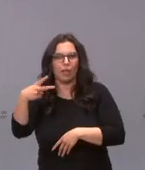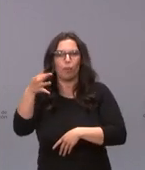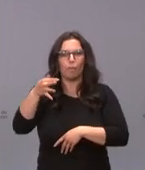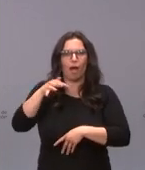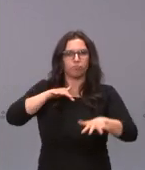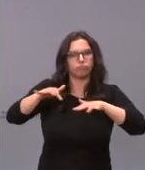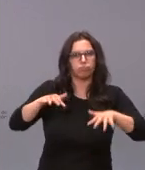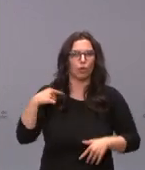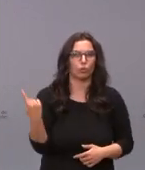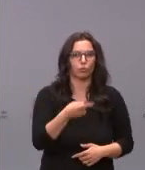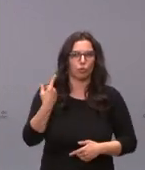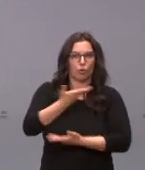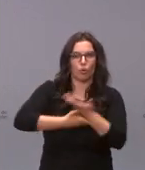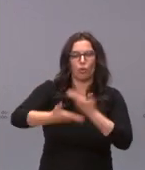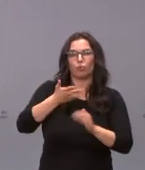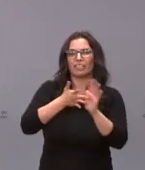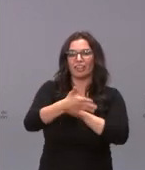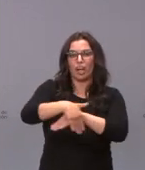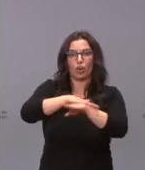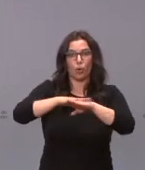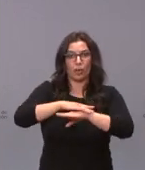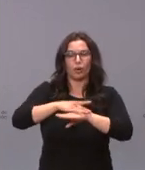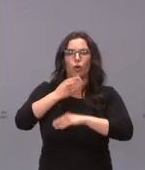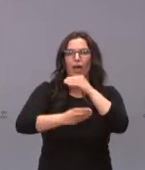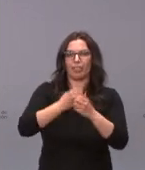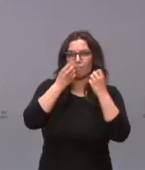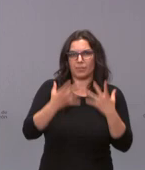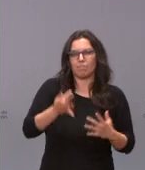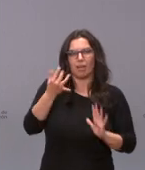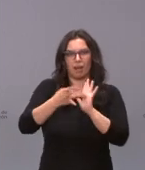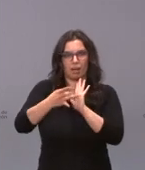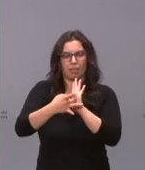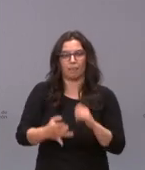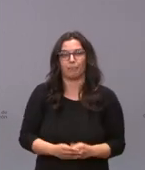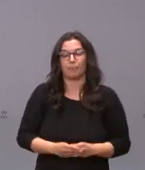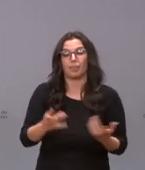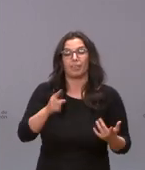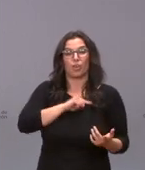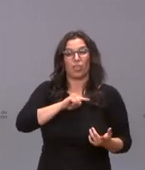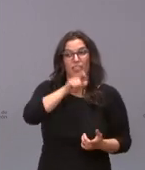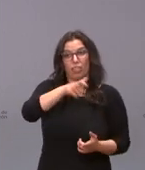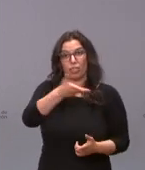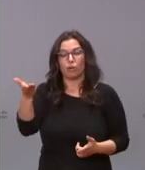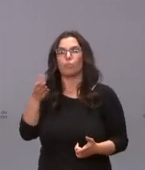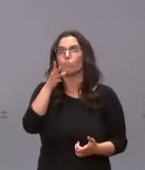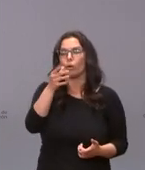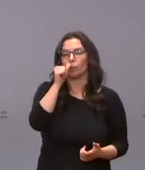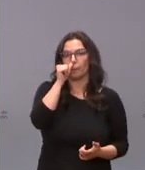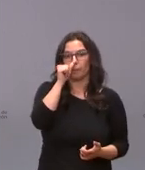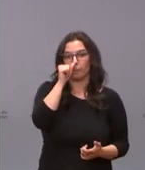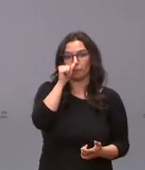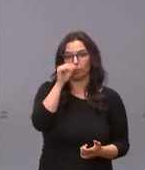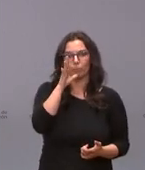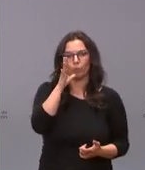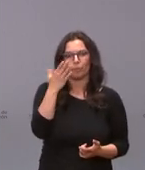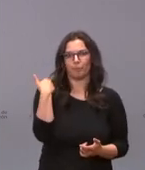conoce como gobernanza de calidad y buen gobierno. Esta concienciación ciudadana nace a raíz de ver previamente